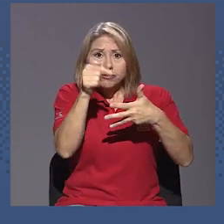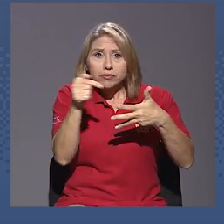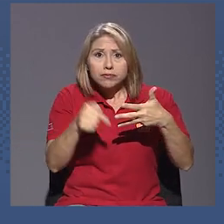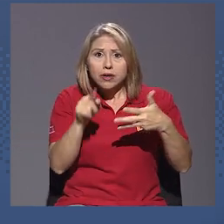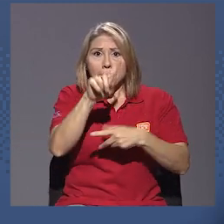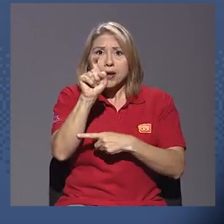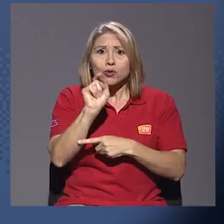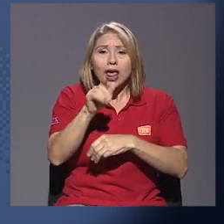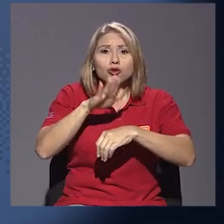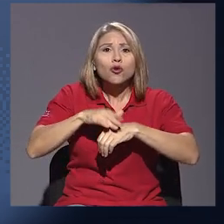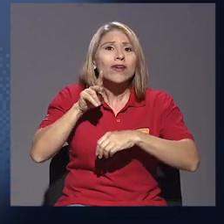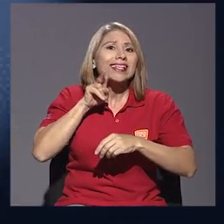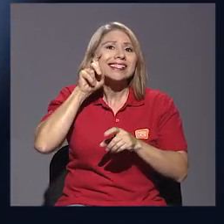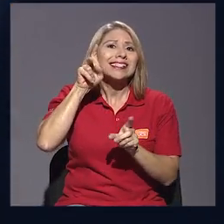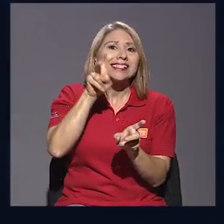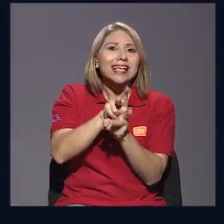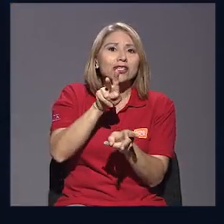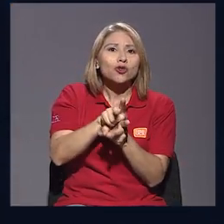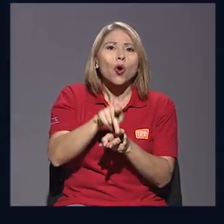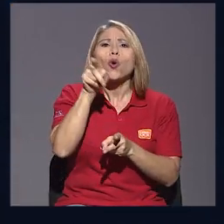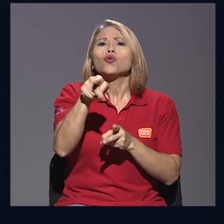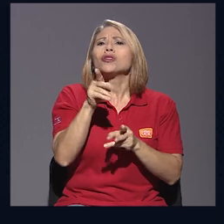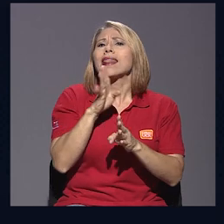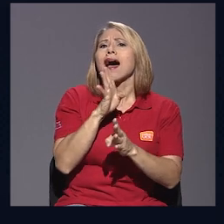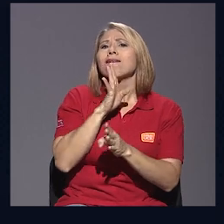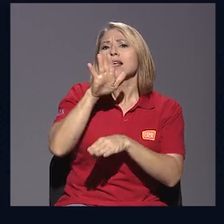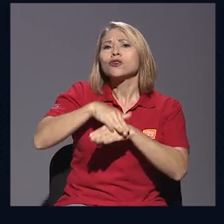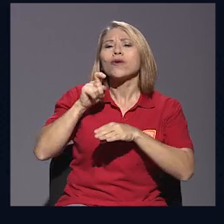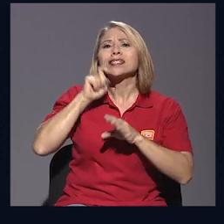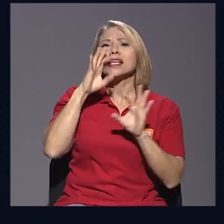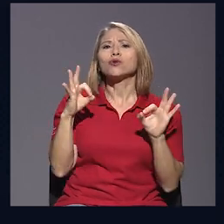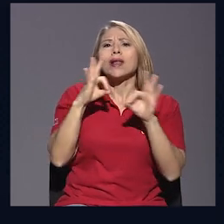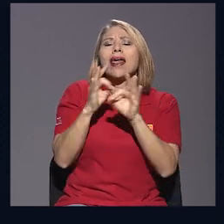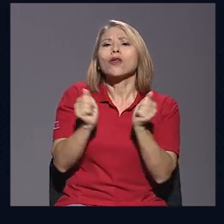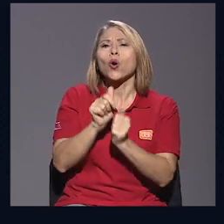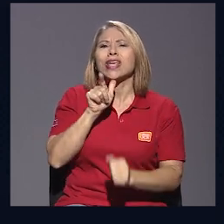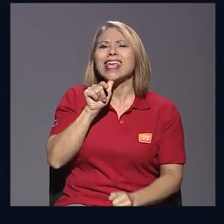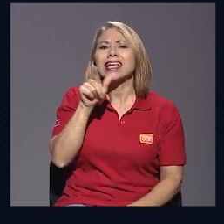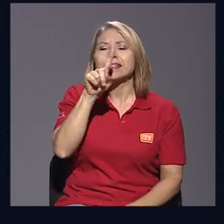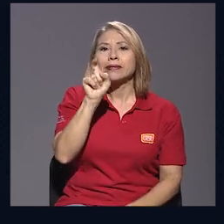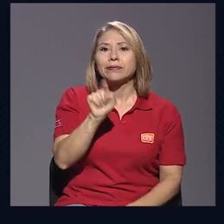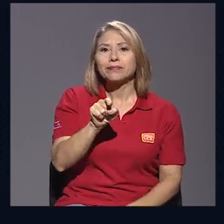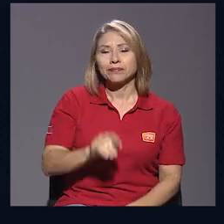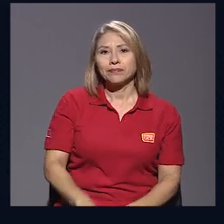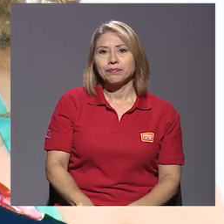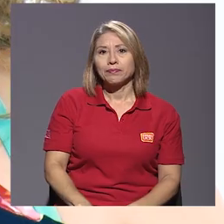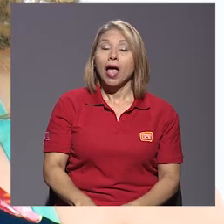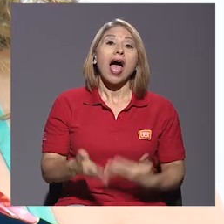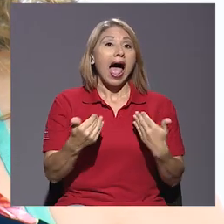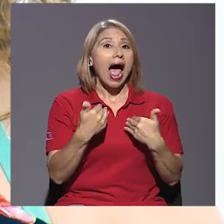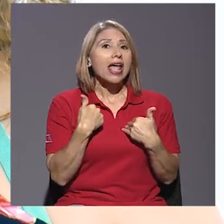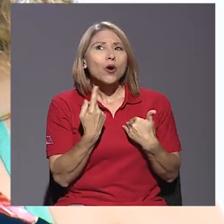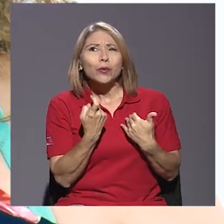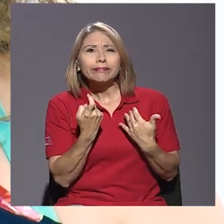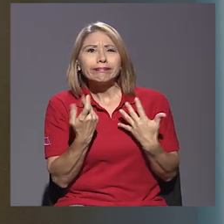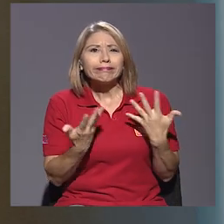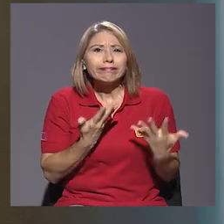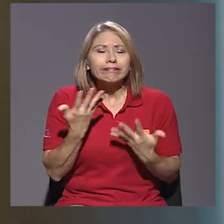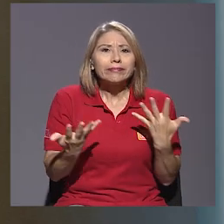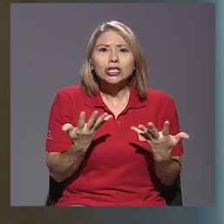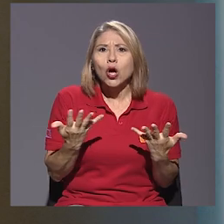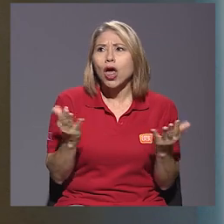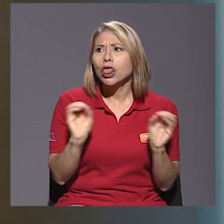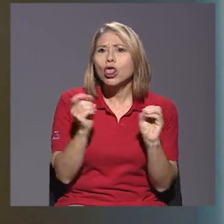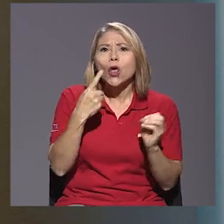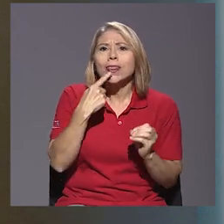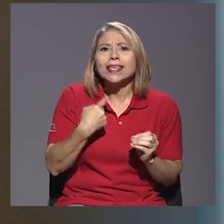hecho usted estas preguntas sobre el sexo? ¿Con quién comparte sus inquietudes sobre sexualidad? Creo que eso es como hay un vacío de que no nos dicen